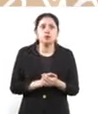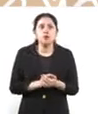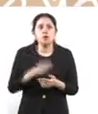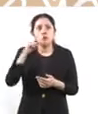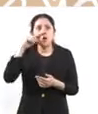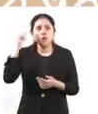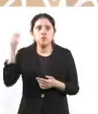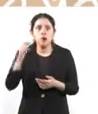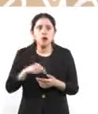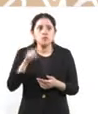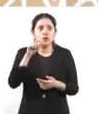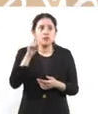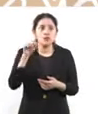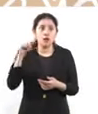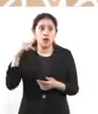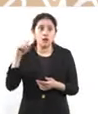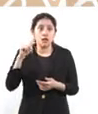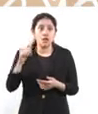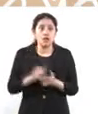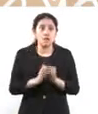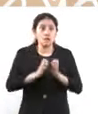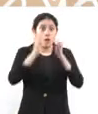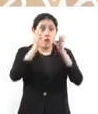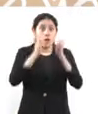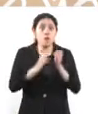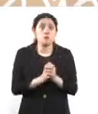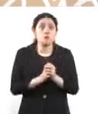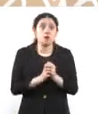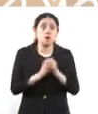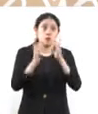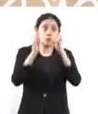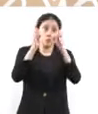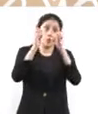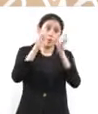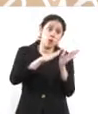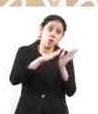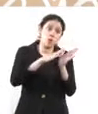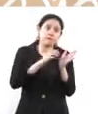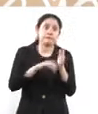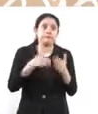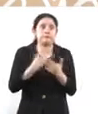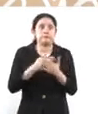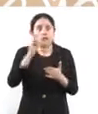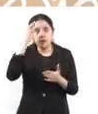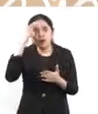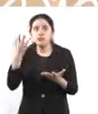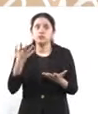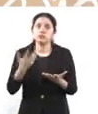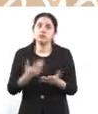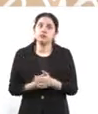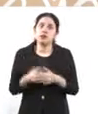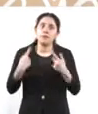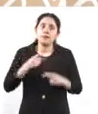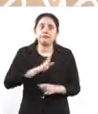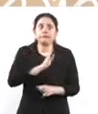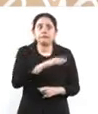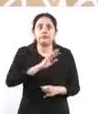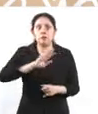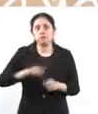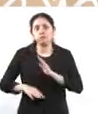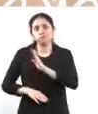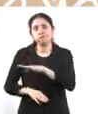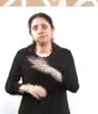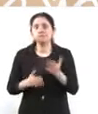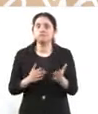donde en el sismo se cayó un edificio que tenía dos años de construcción y murió gente ahí. O sea, es grave,